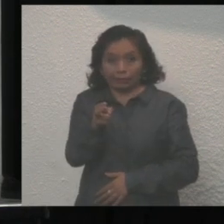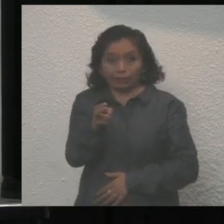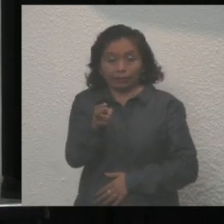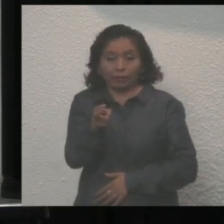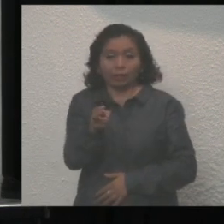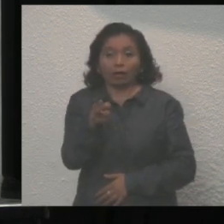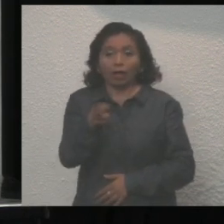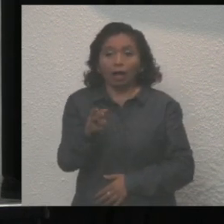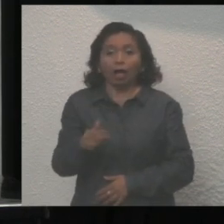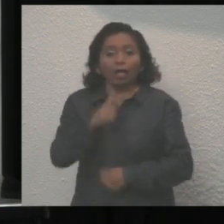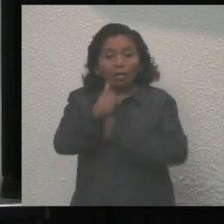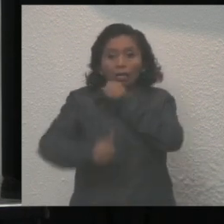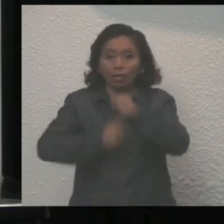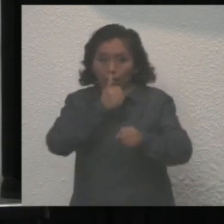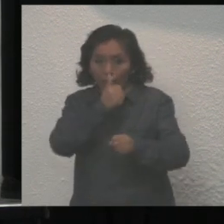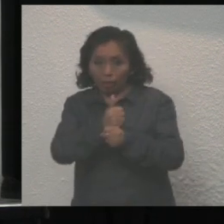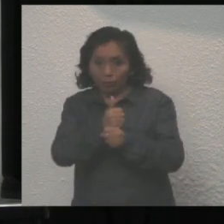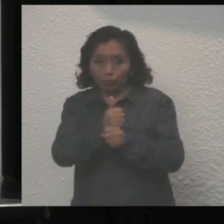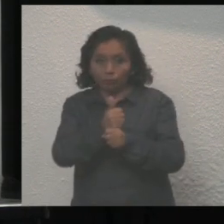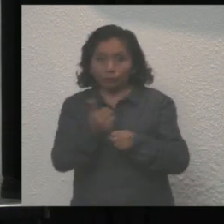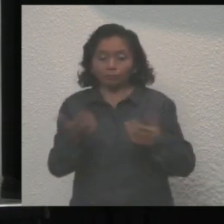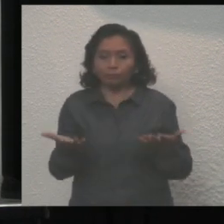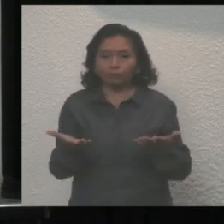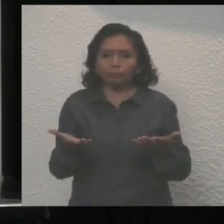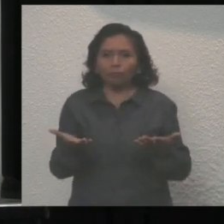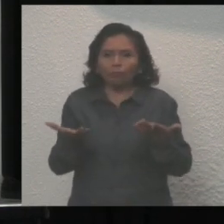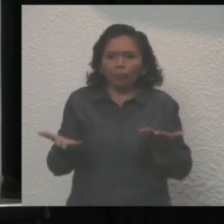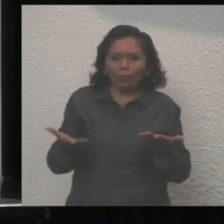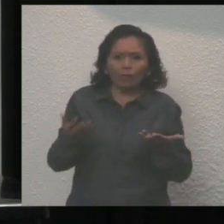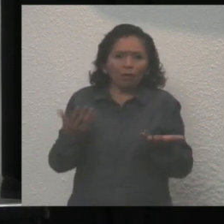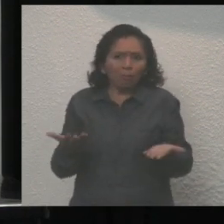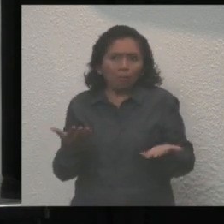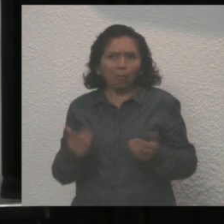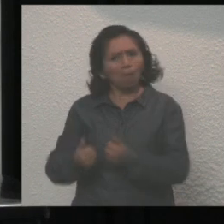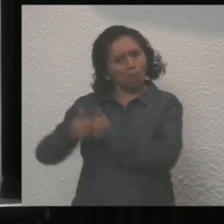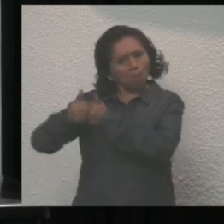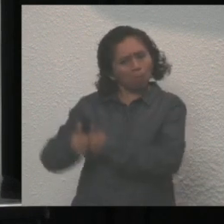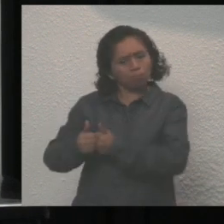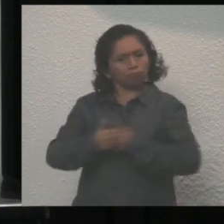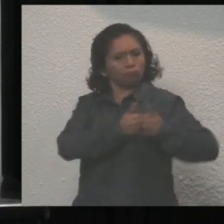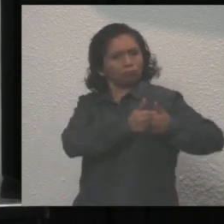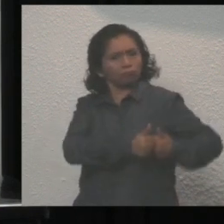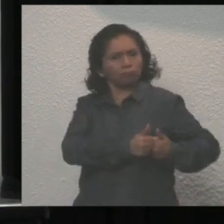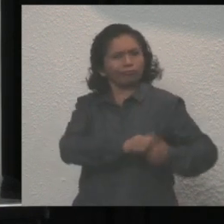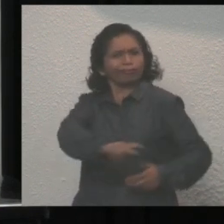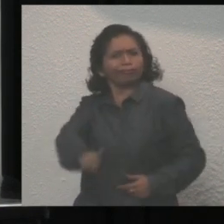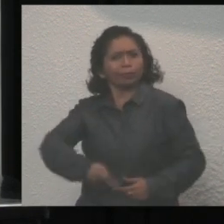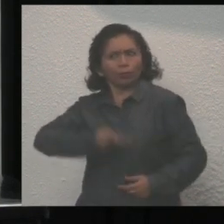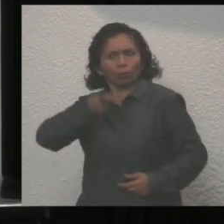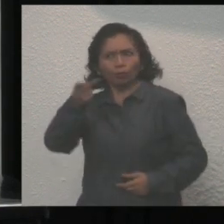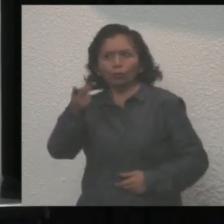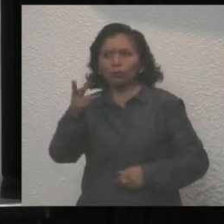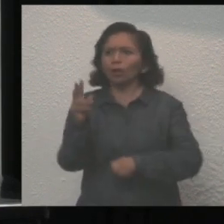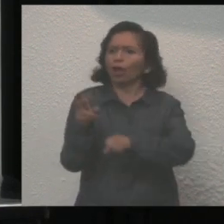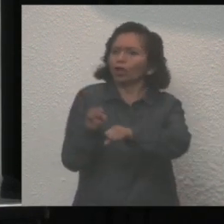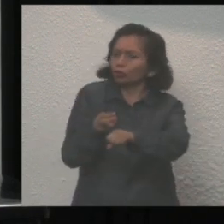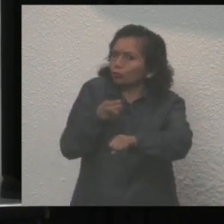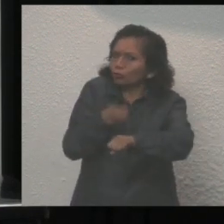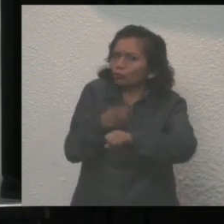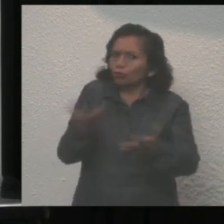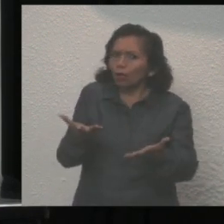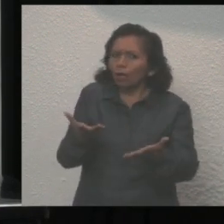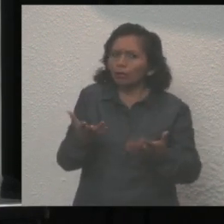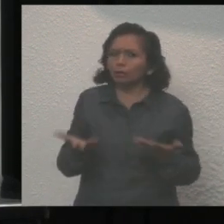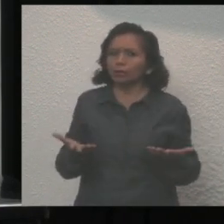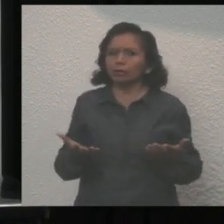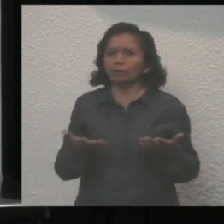en pleno año electoral, de fijar posturas críticas, cuestionamientos duros y hasta frases